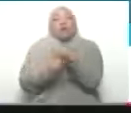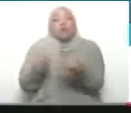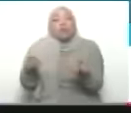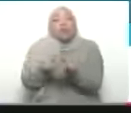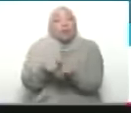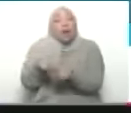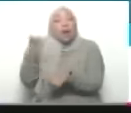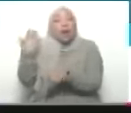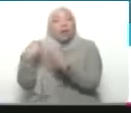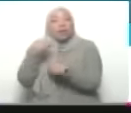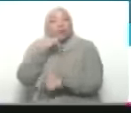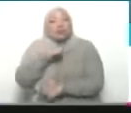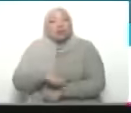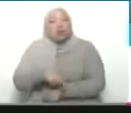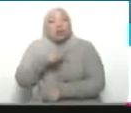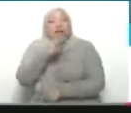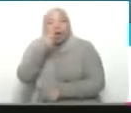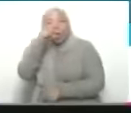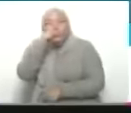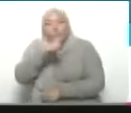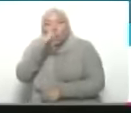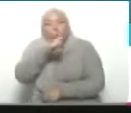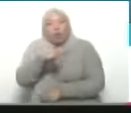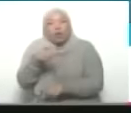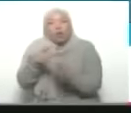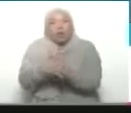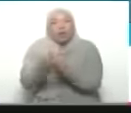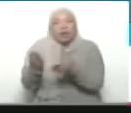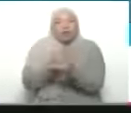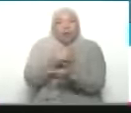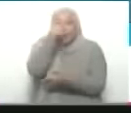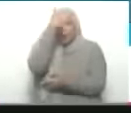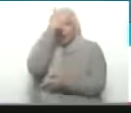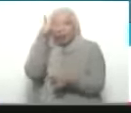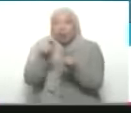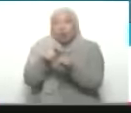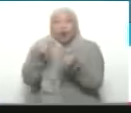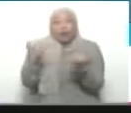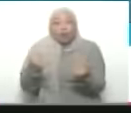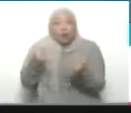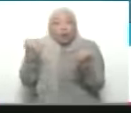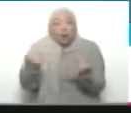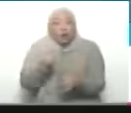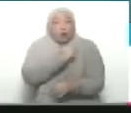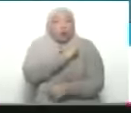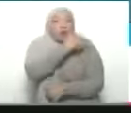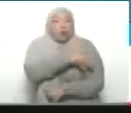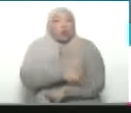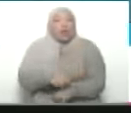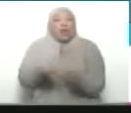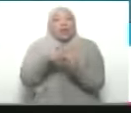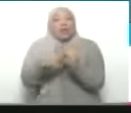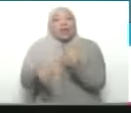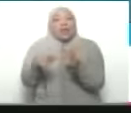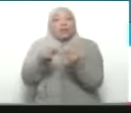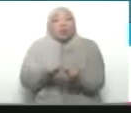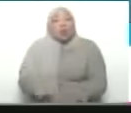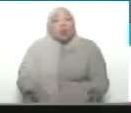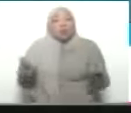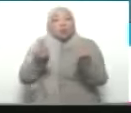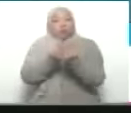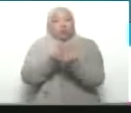Lo que pasa en la Franja de Gaza ha sido calificado por Naciones Unidas y por organismos de derechos humanos como un nuevo apartheid.